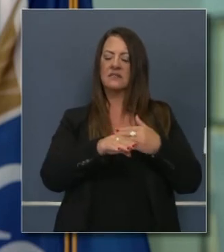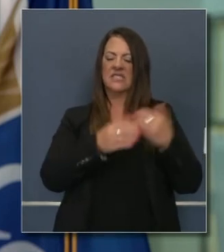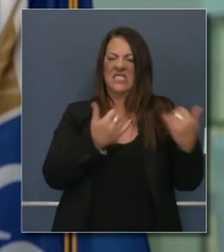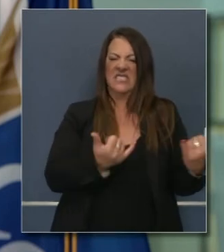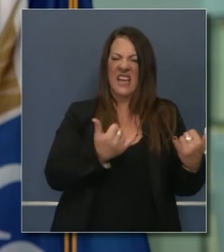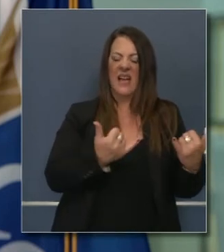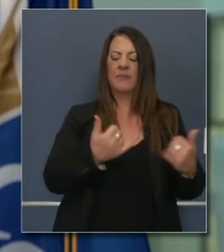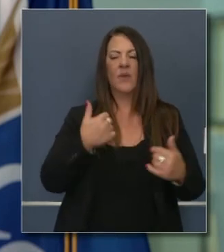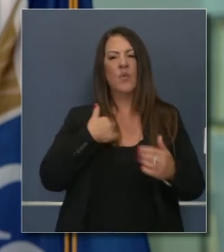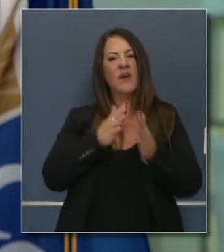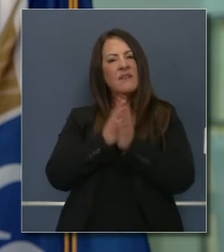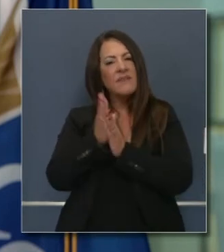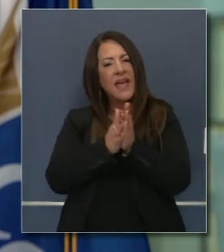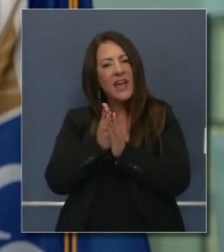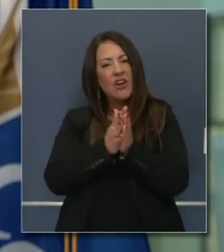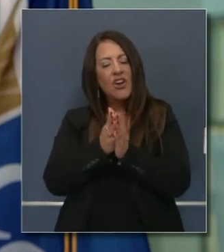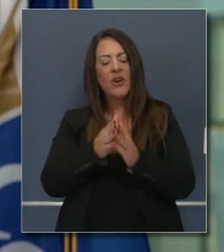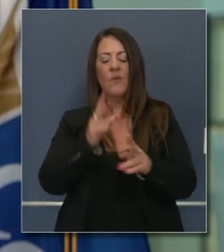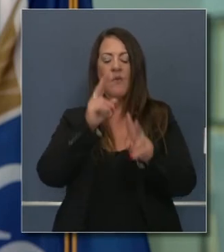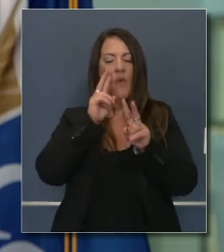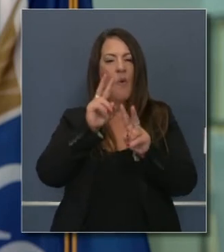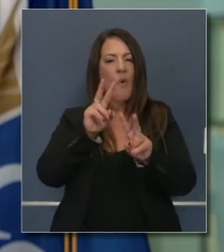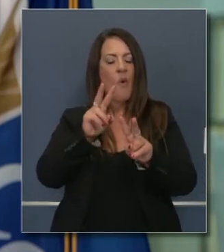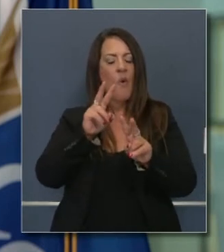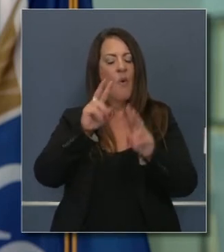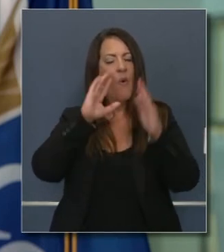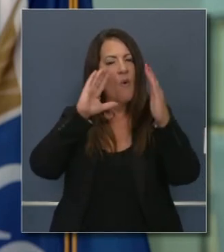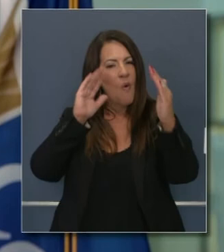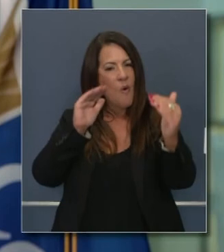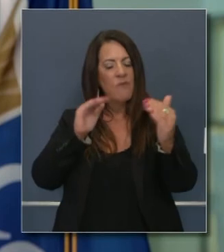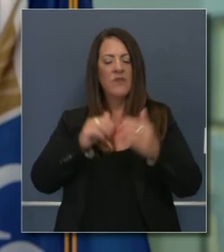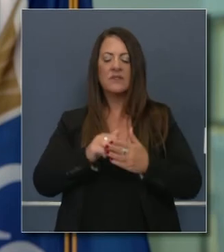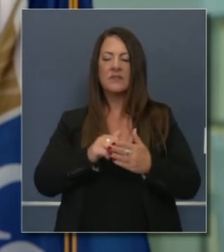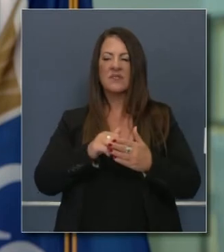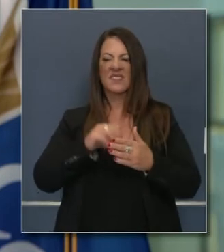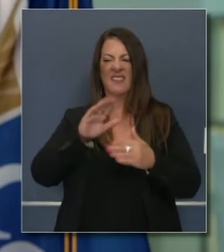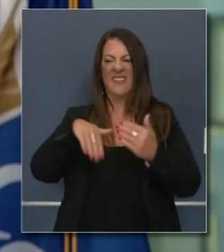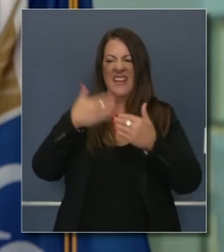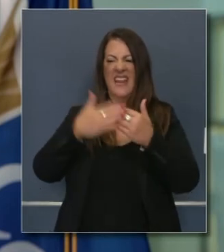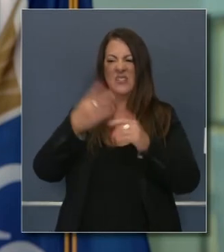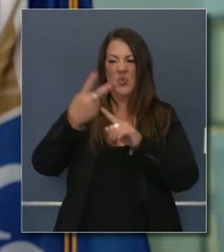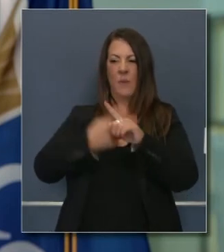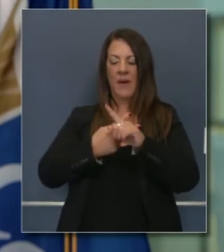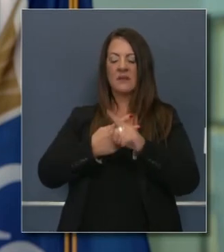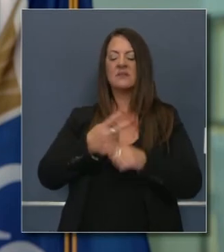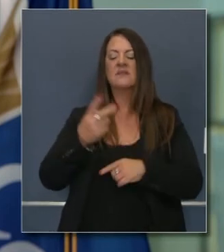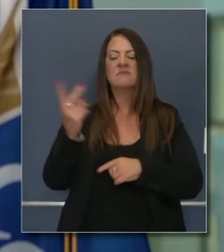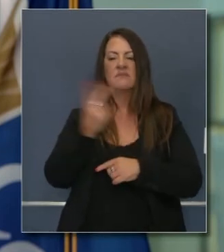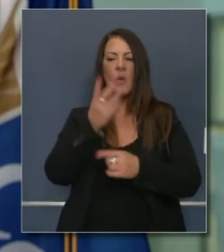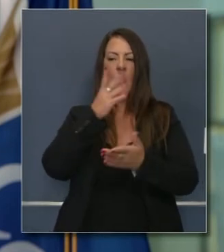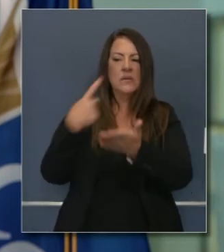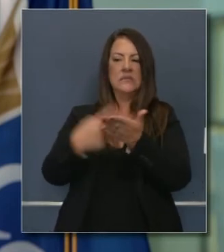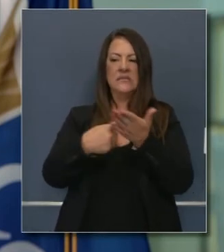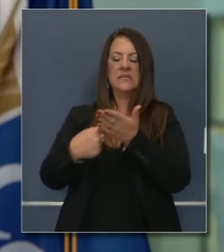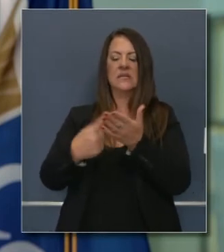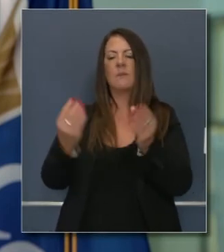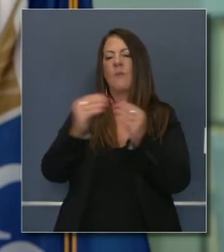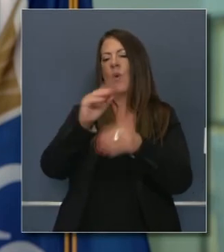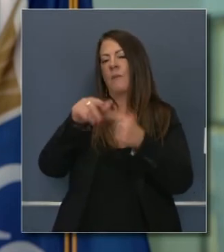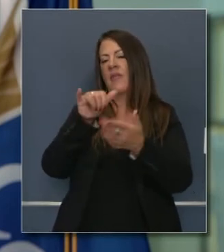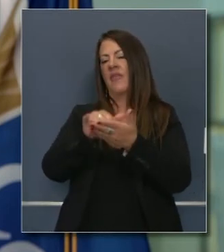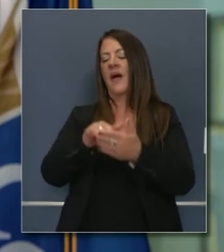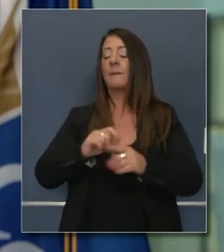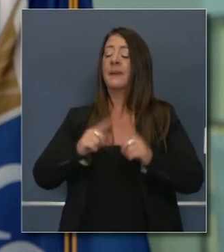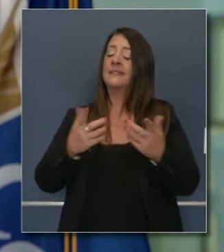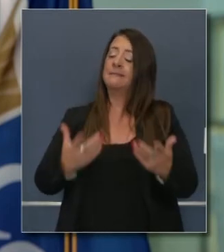real pues nosotros estamos muy ansiosos y esperamos que esto sea una parte más importante de la discusión en los próximos 62